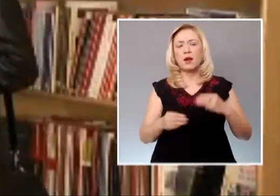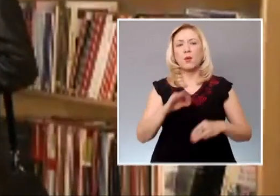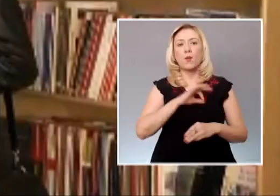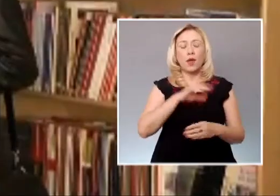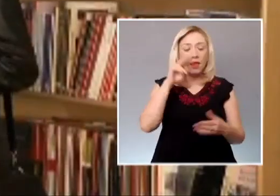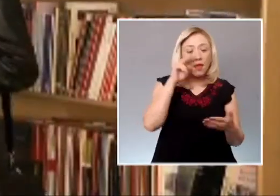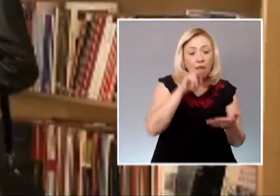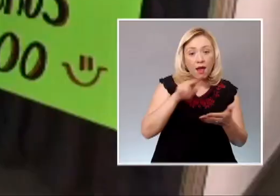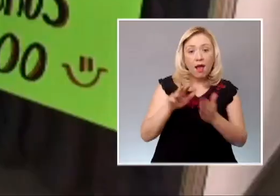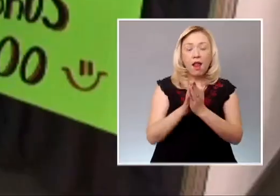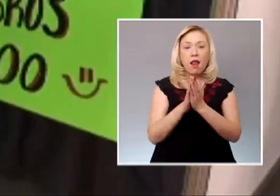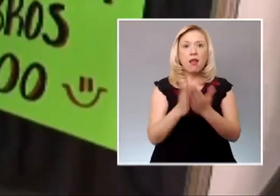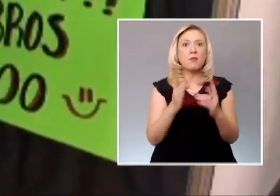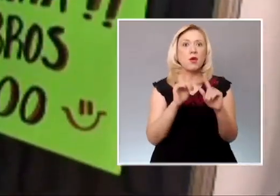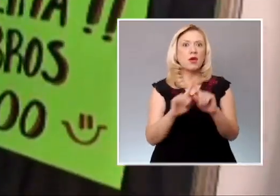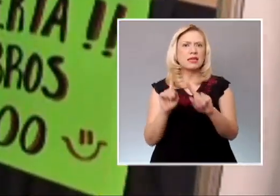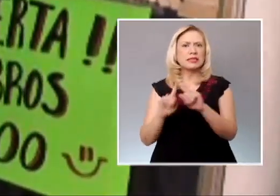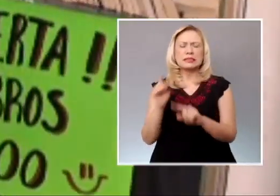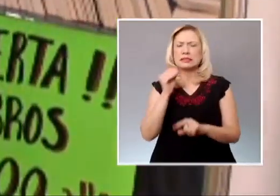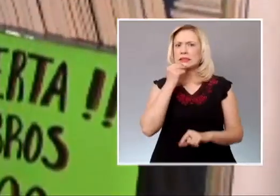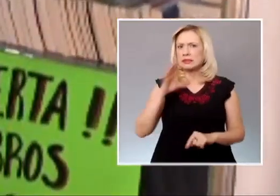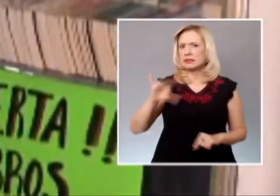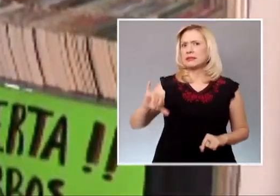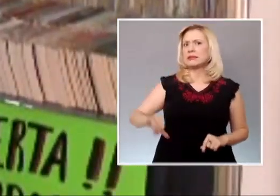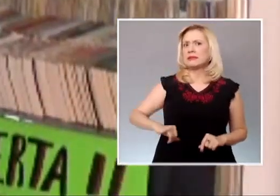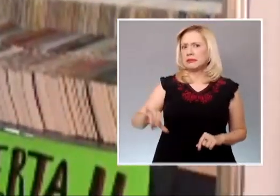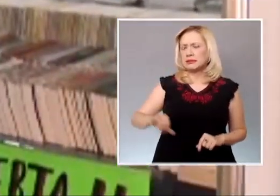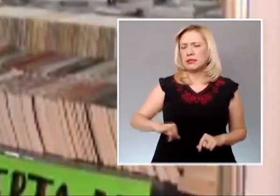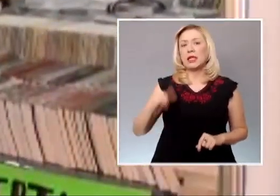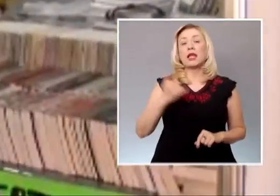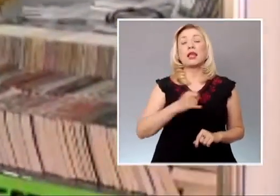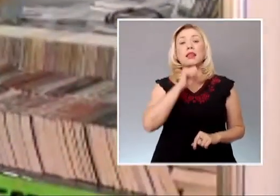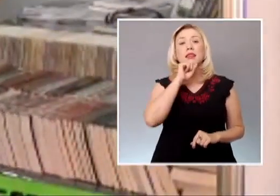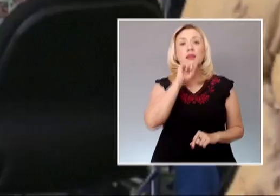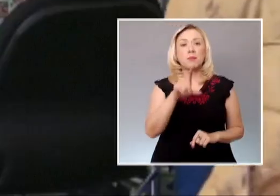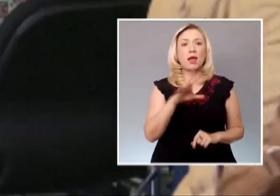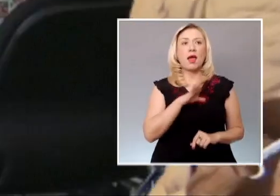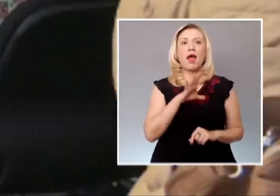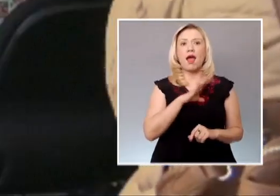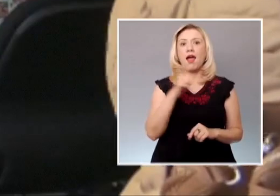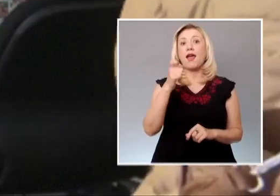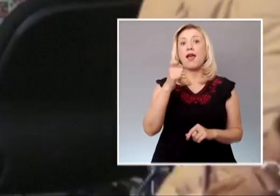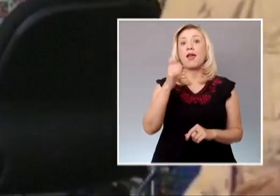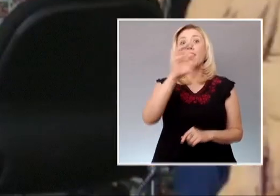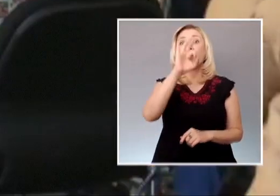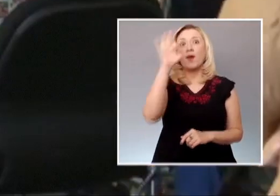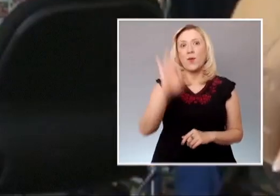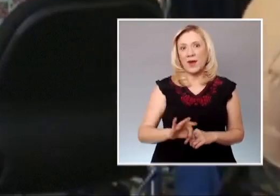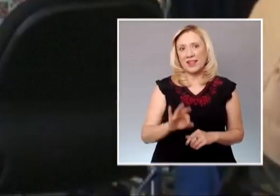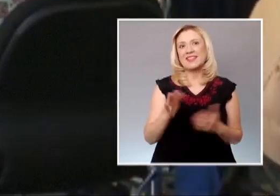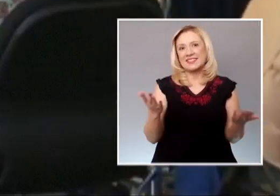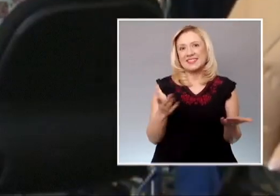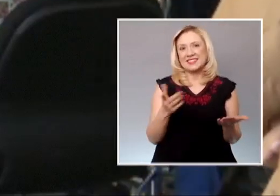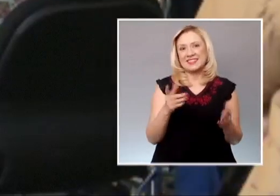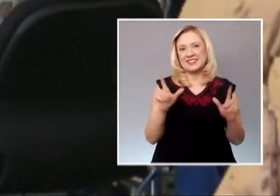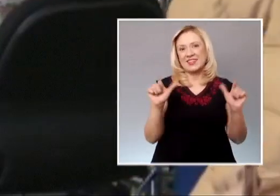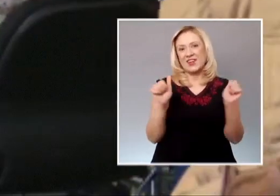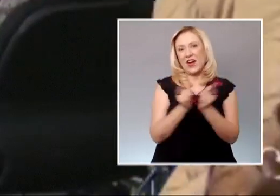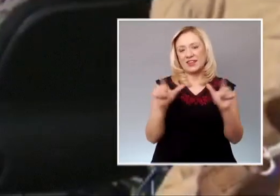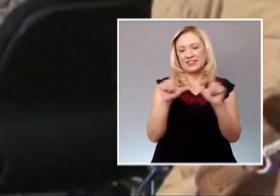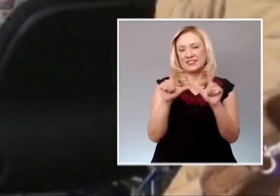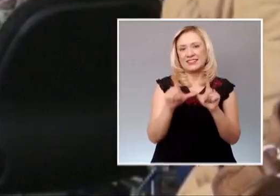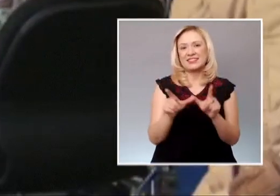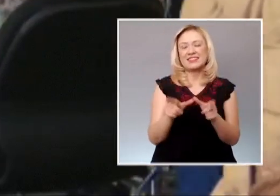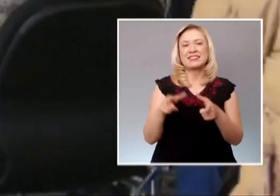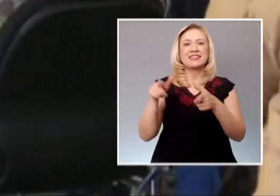materias del derecho y hay que mencionar que también hay importantes descuentos. También pueden acudir a conversatorios,